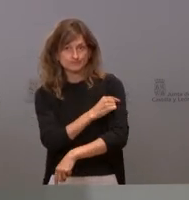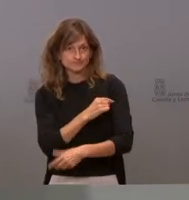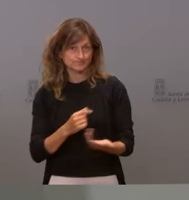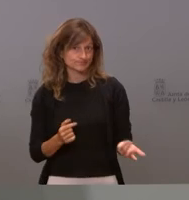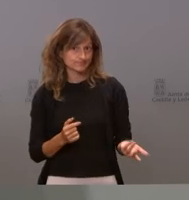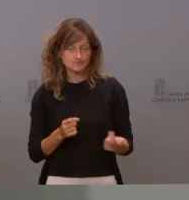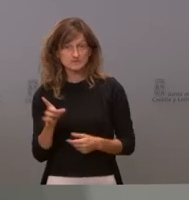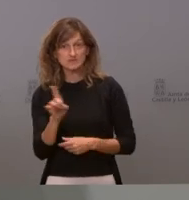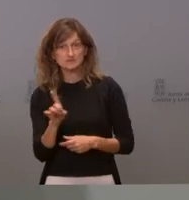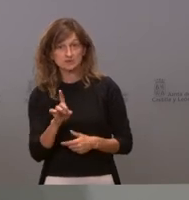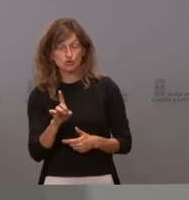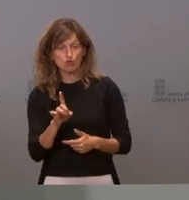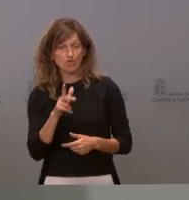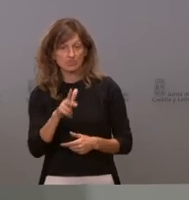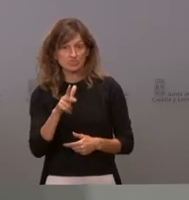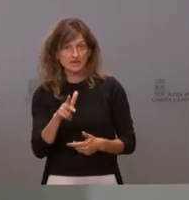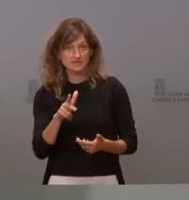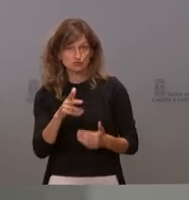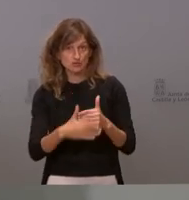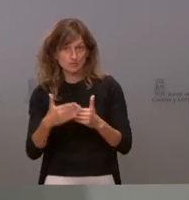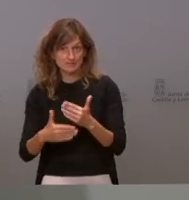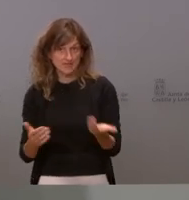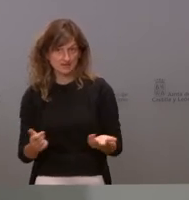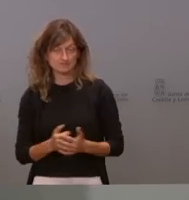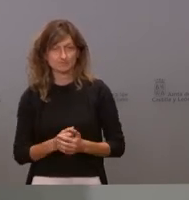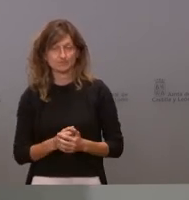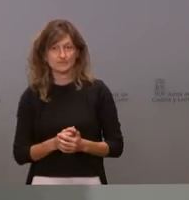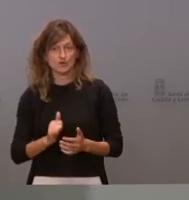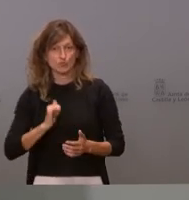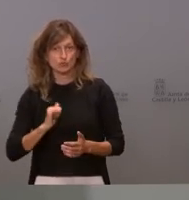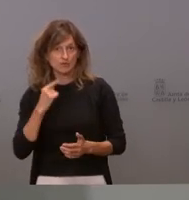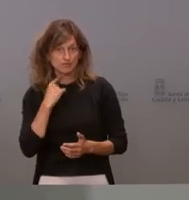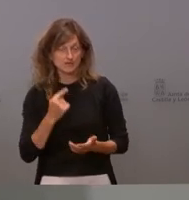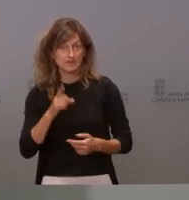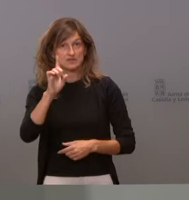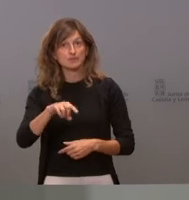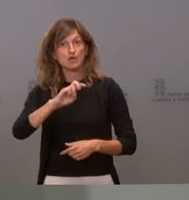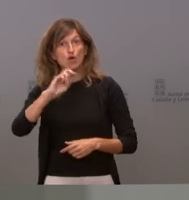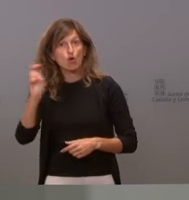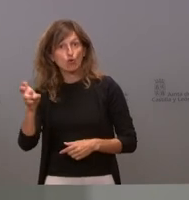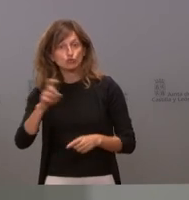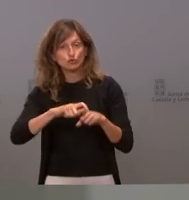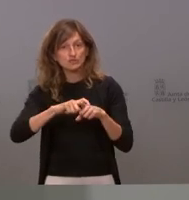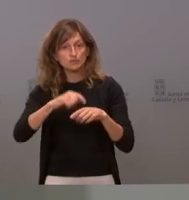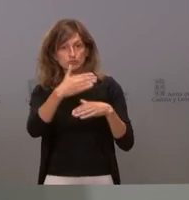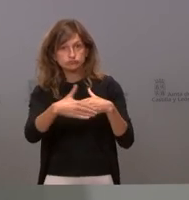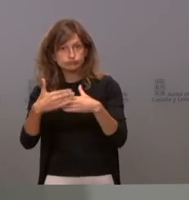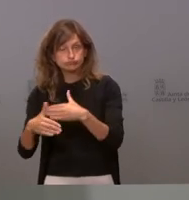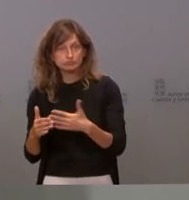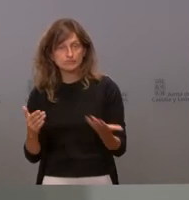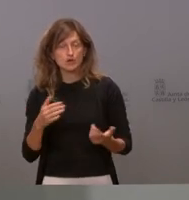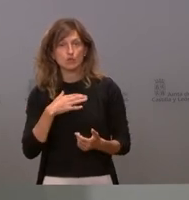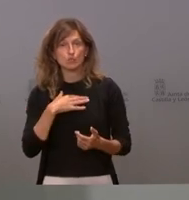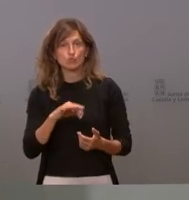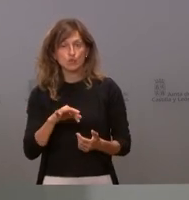no efectivamente pues restringes un derecho a señor al que no le has ofrecido otra oportunidad pero también hay otro tipo de restricciones que se